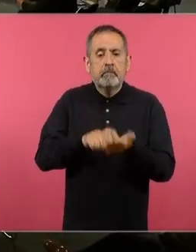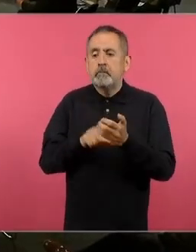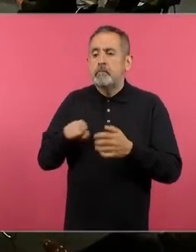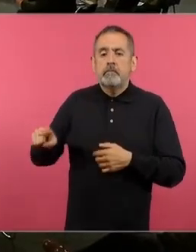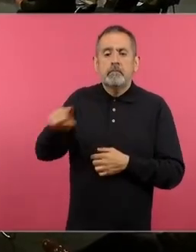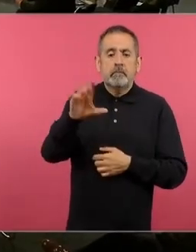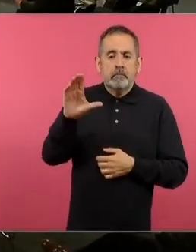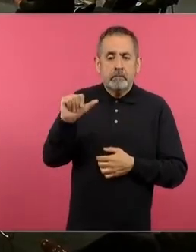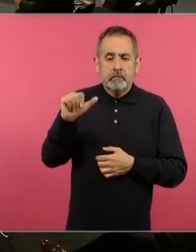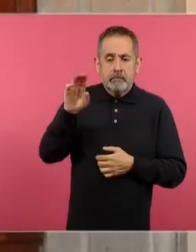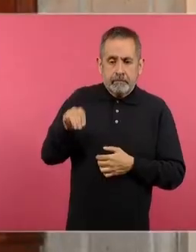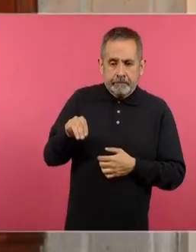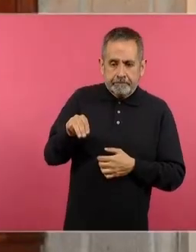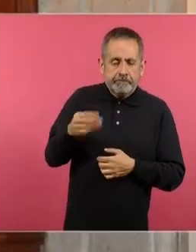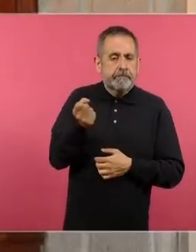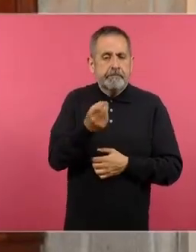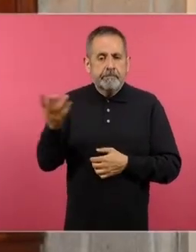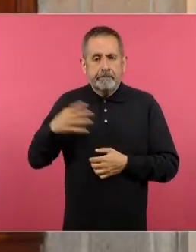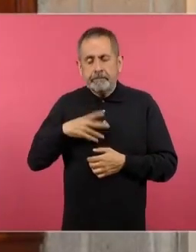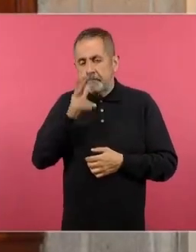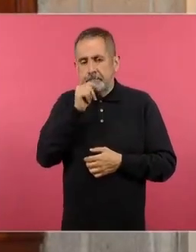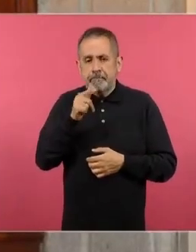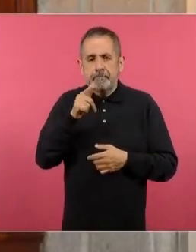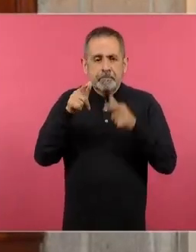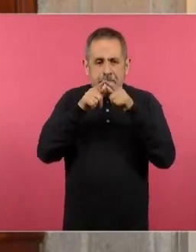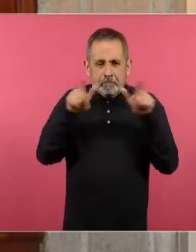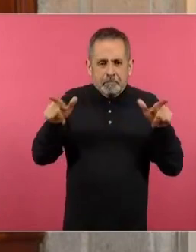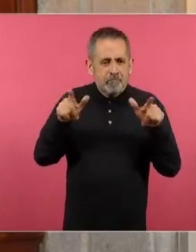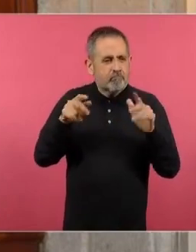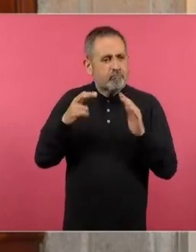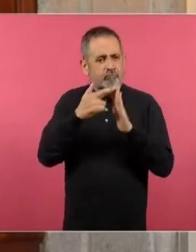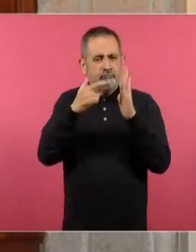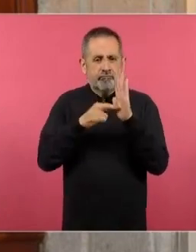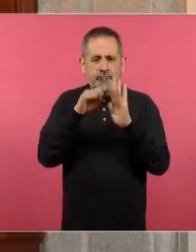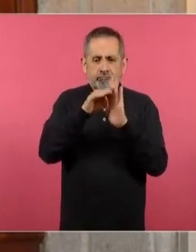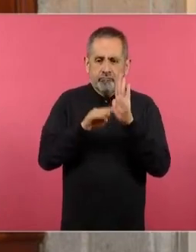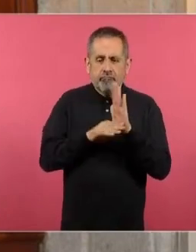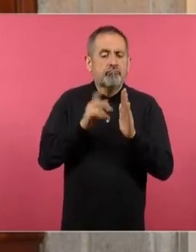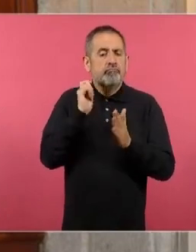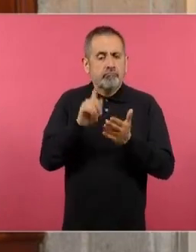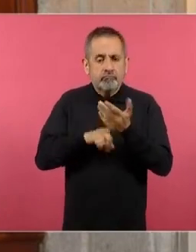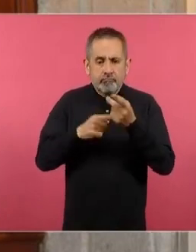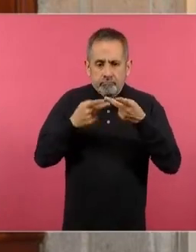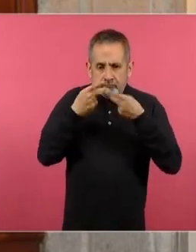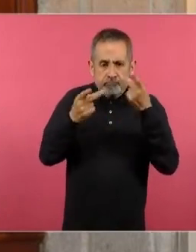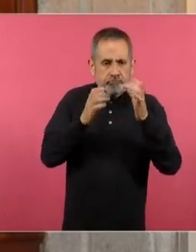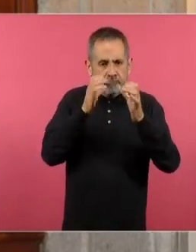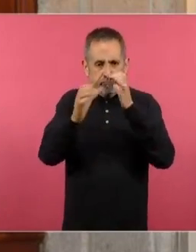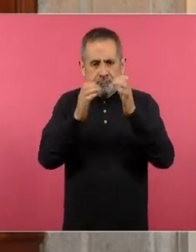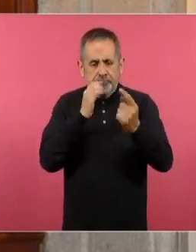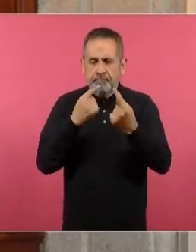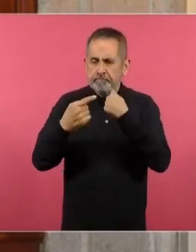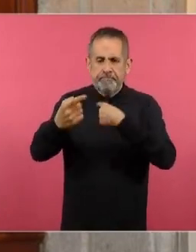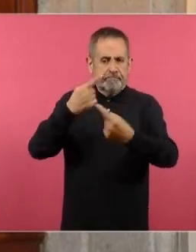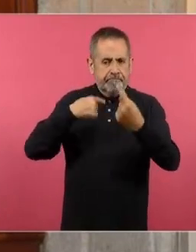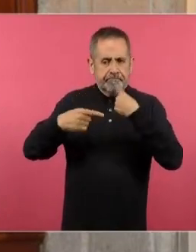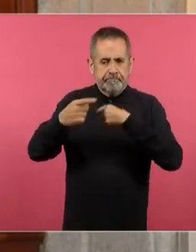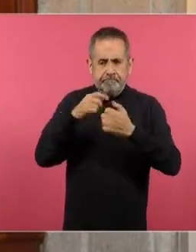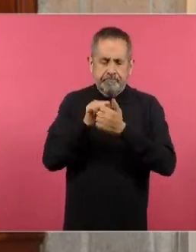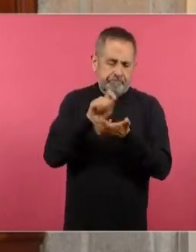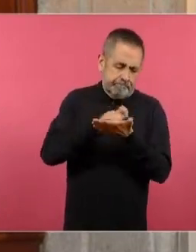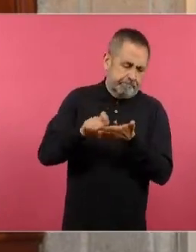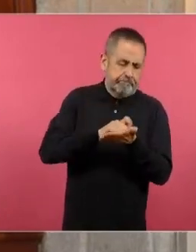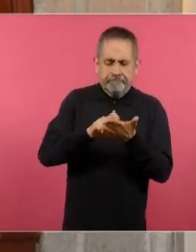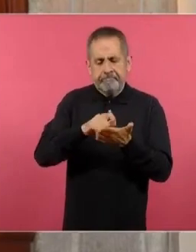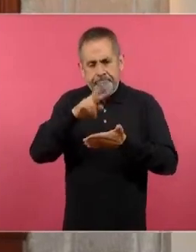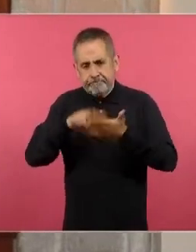condición, no pueden accesar a un lenguaje normado, que es un lenguaje normal, el que nos exige el comunicarnos unos con otros, el leer y escribir.